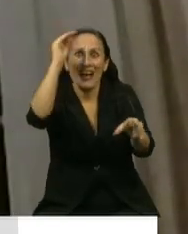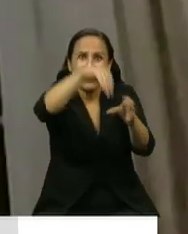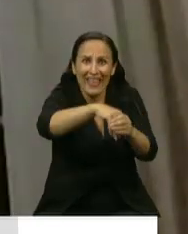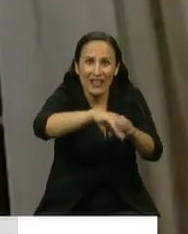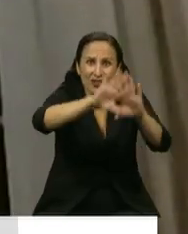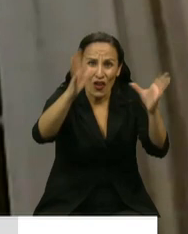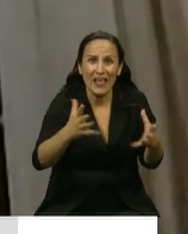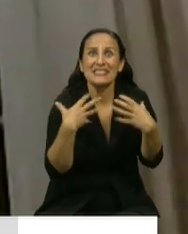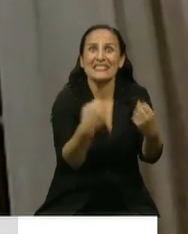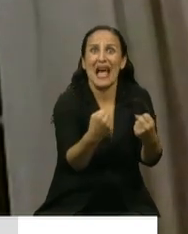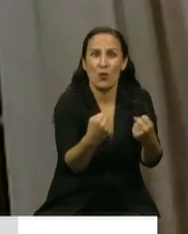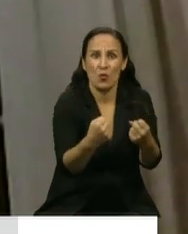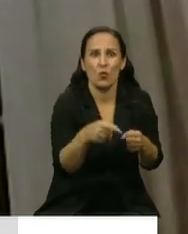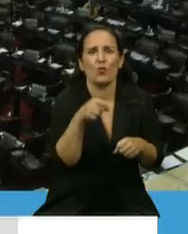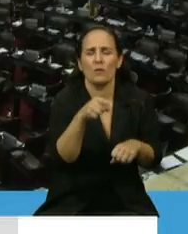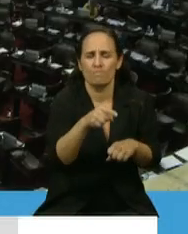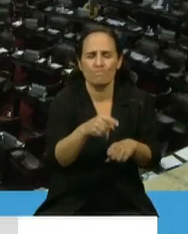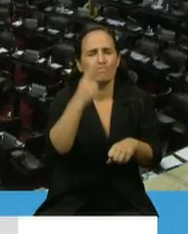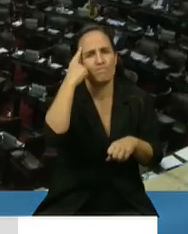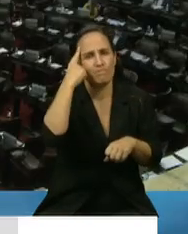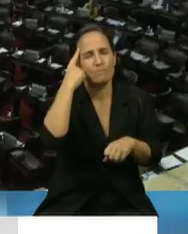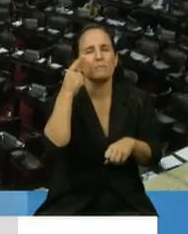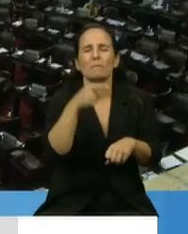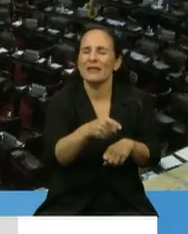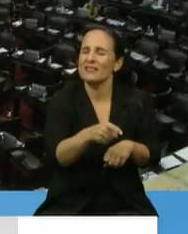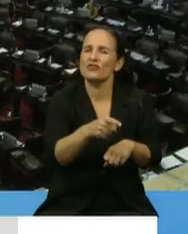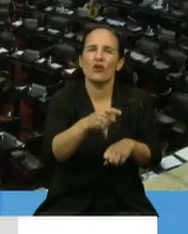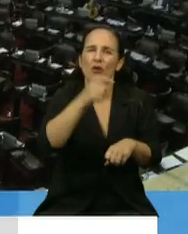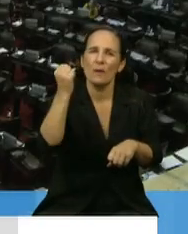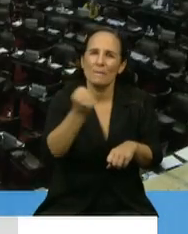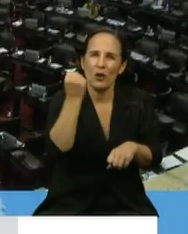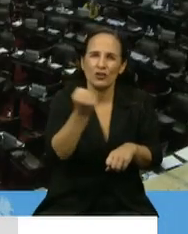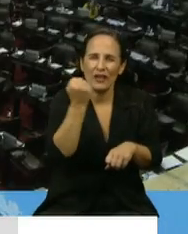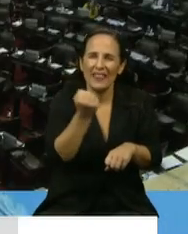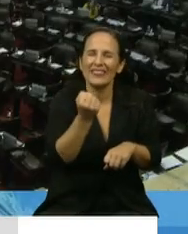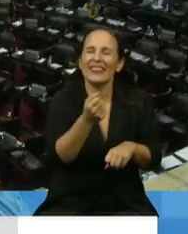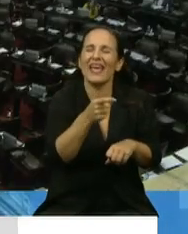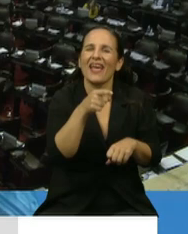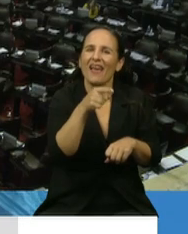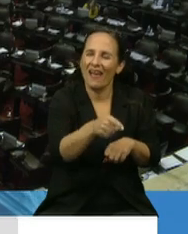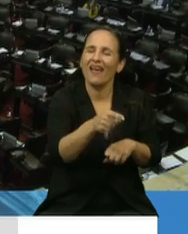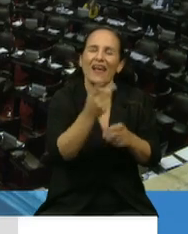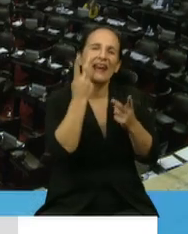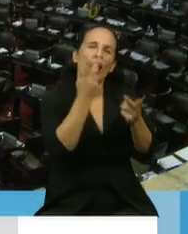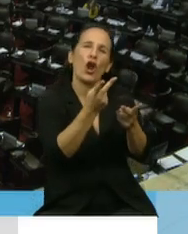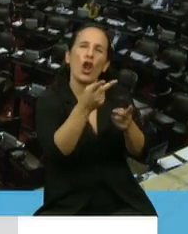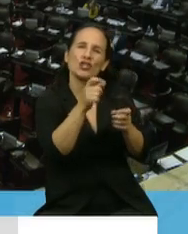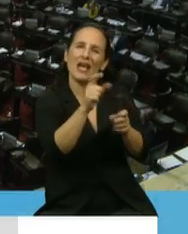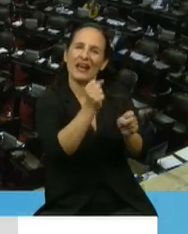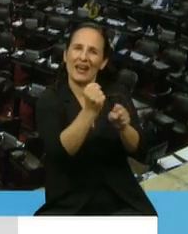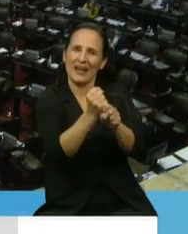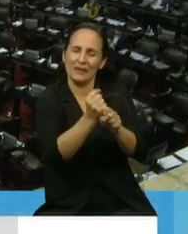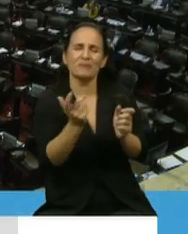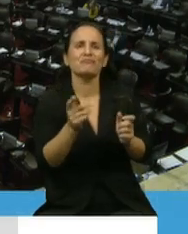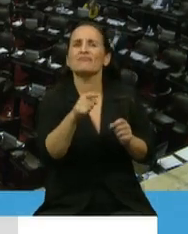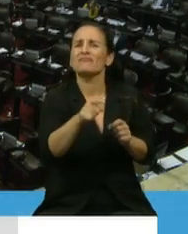creo fundamental, más allá de hablar de una descensión, es hablar de un reconocimiento. El sistema de salud está conformado